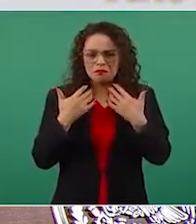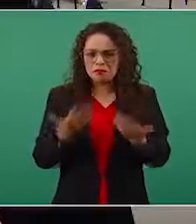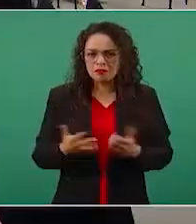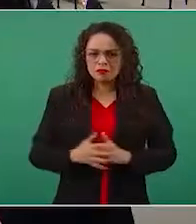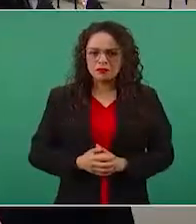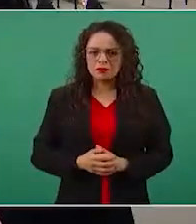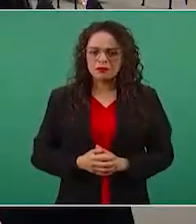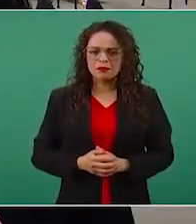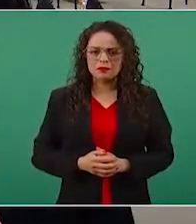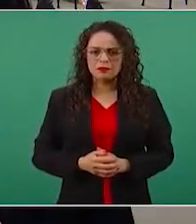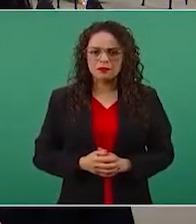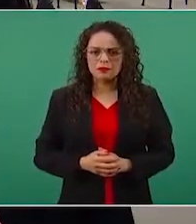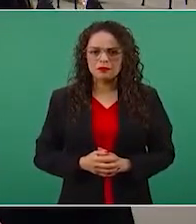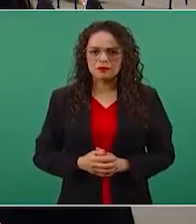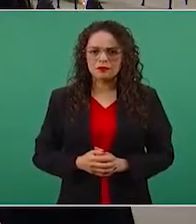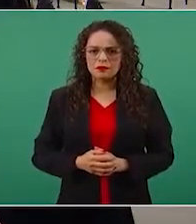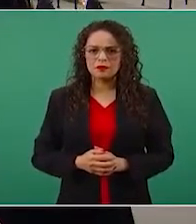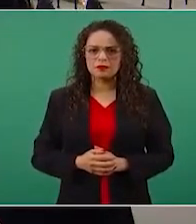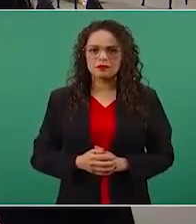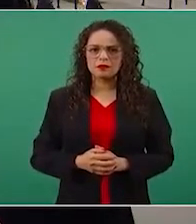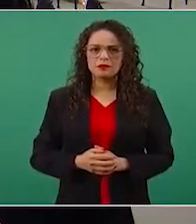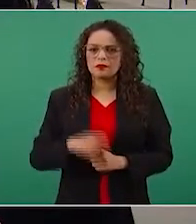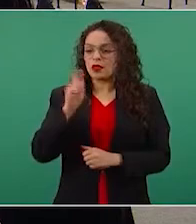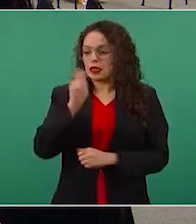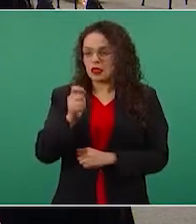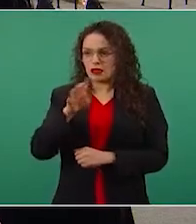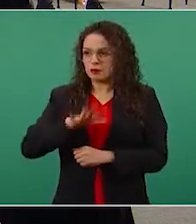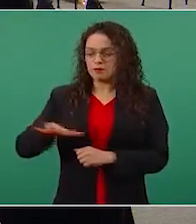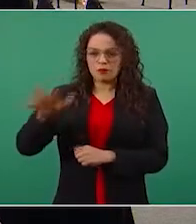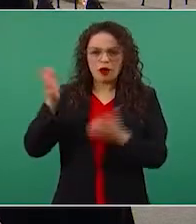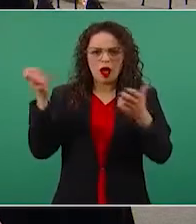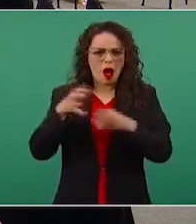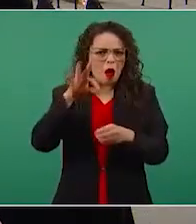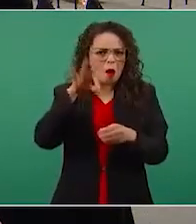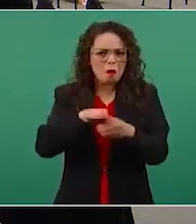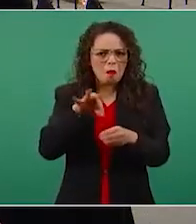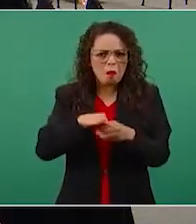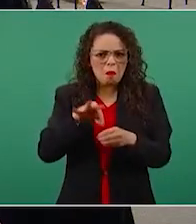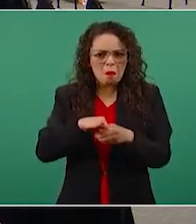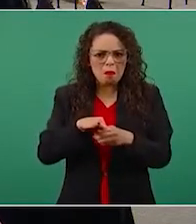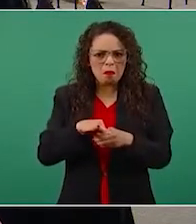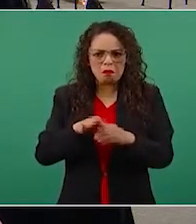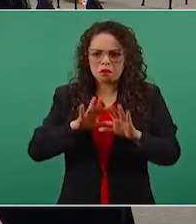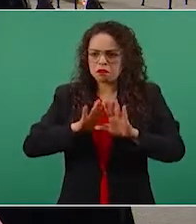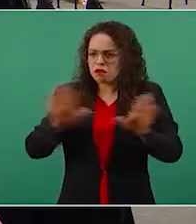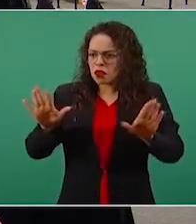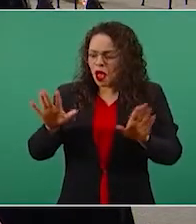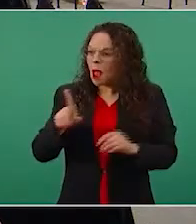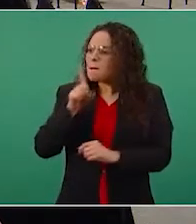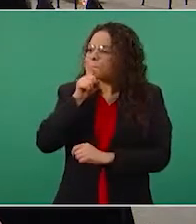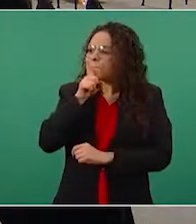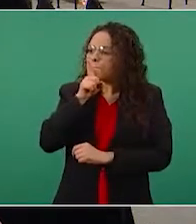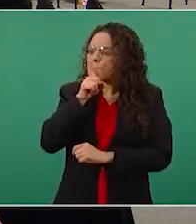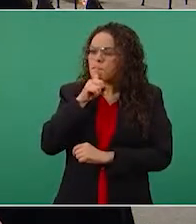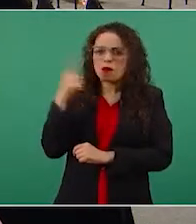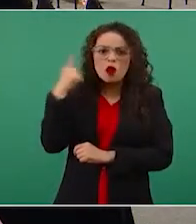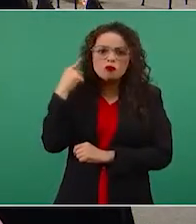Lleva a cabo la votación y no hay ninguna denuncia,